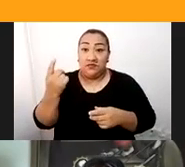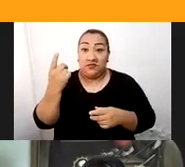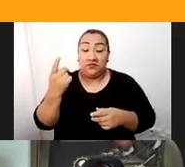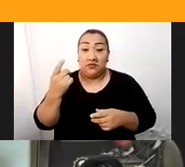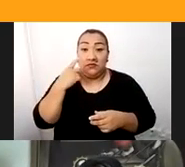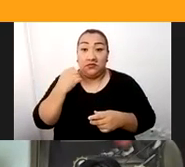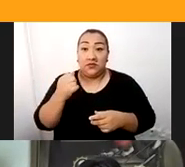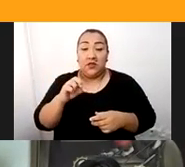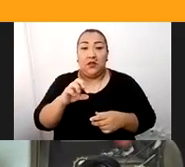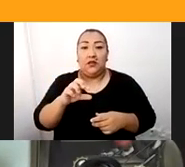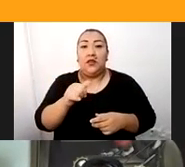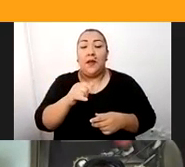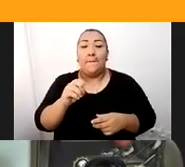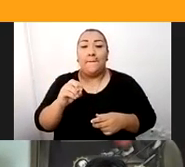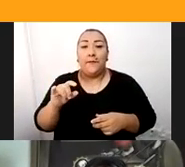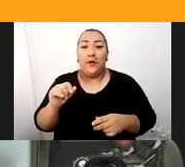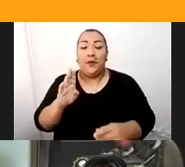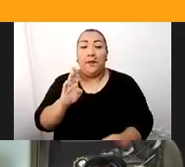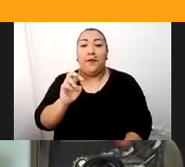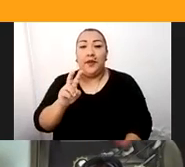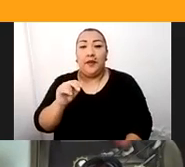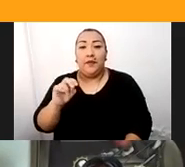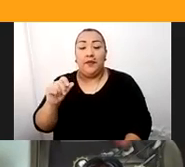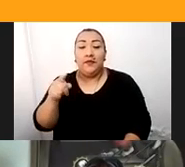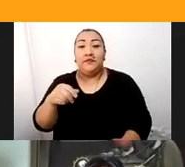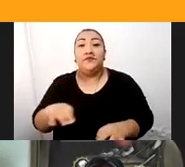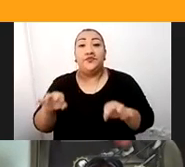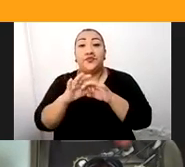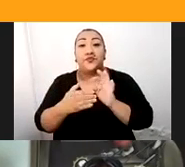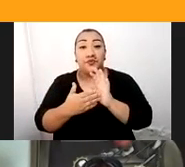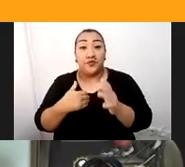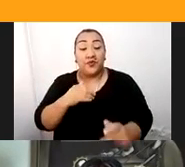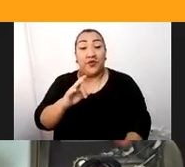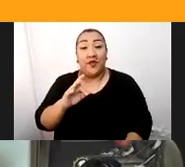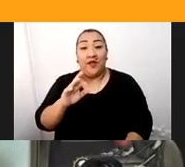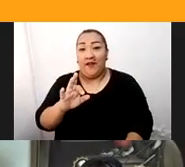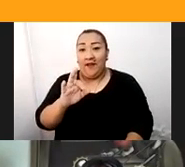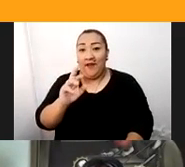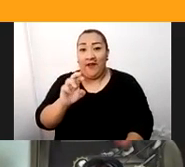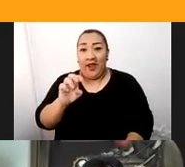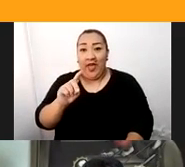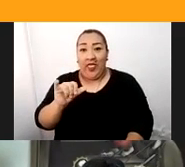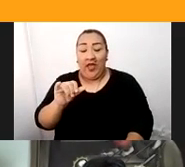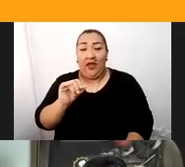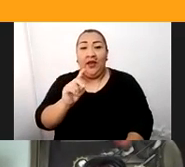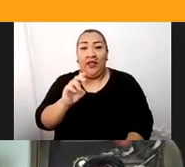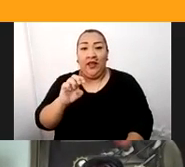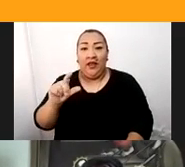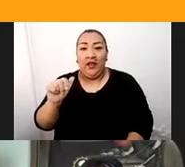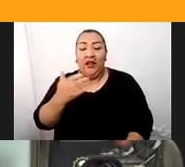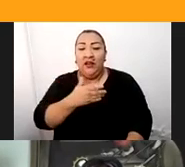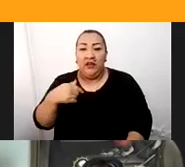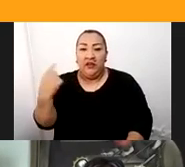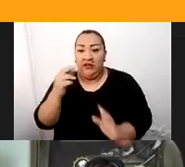Benavente García. Asimismo, permítanme presentarme. Soy Freddy Deza de la Vega, gerente regional de la Gerencia de Tur Cusco